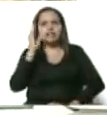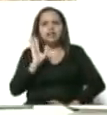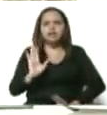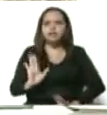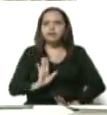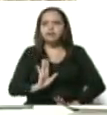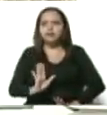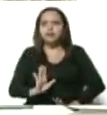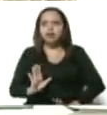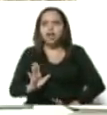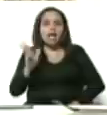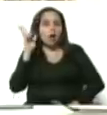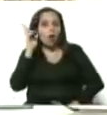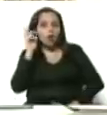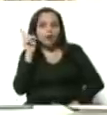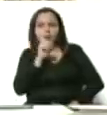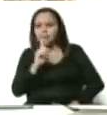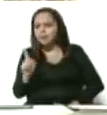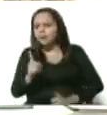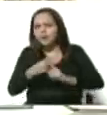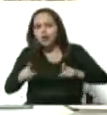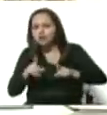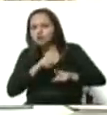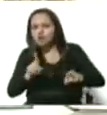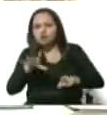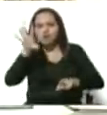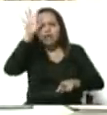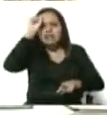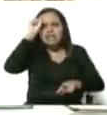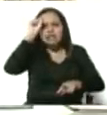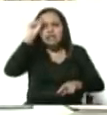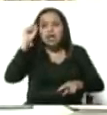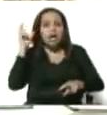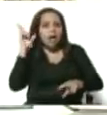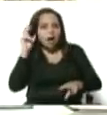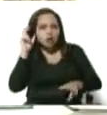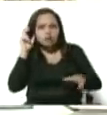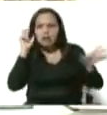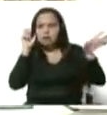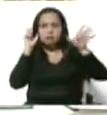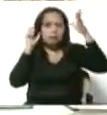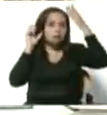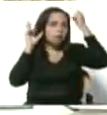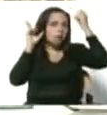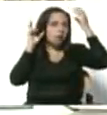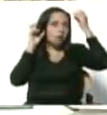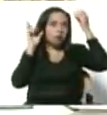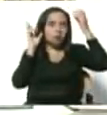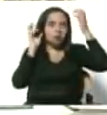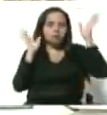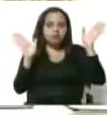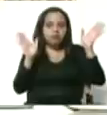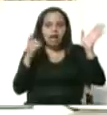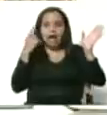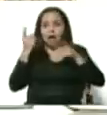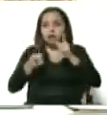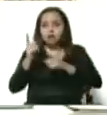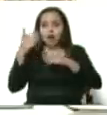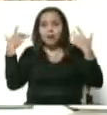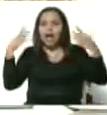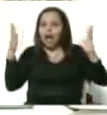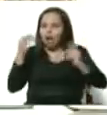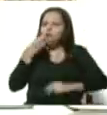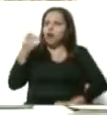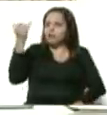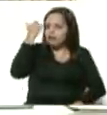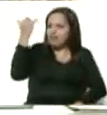Que lo oye pero no lo escucha. Hay gente que oye pero no lo escucha. Hay gente que a veces aplaude, ¡ay, qué buena idea! ¡Ay, qué